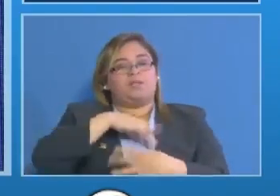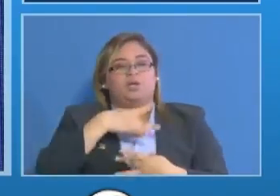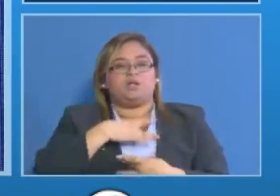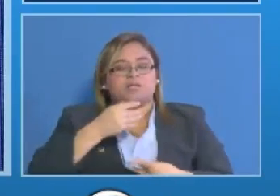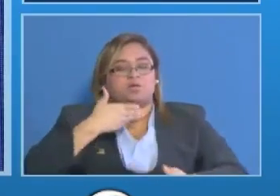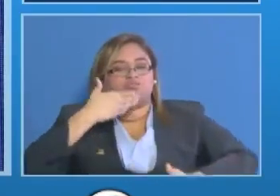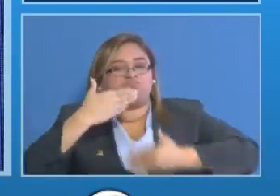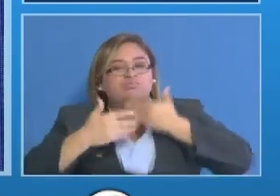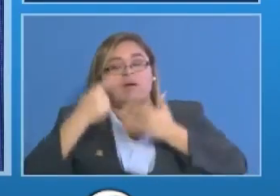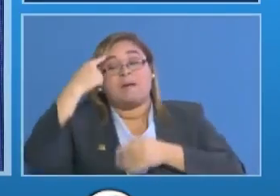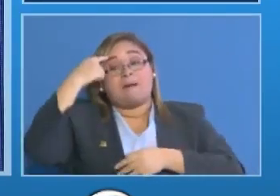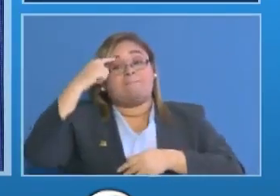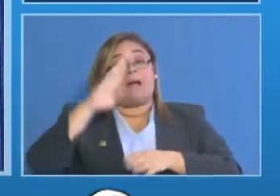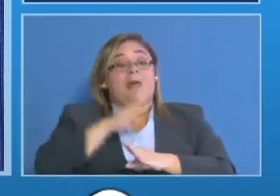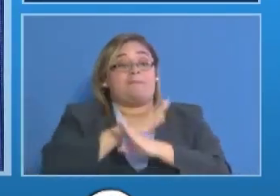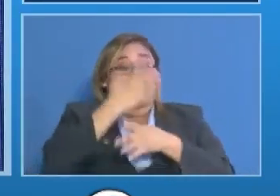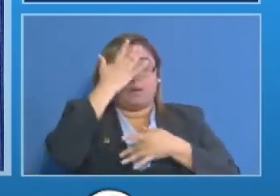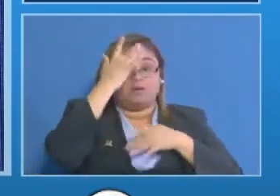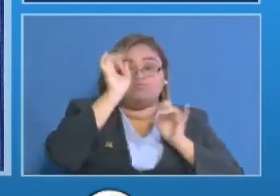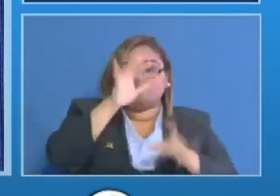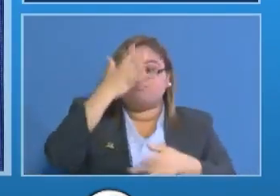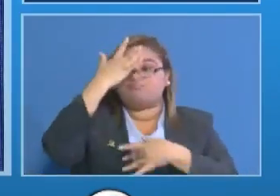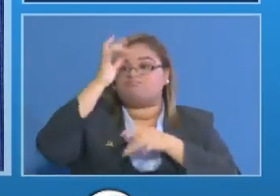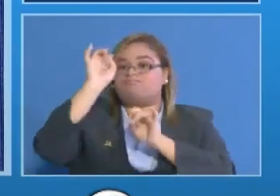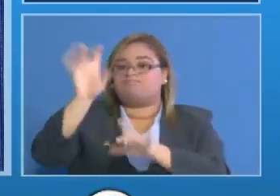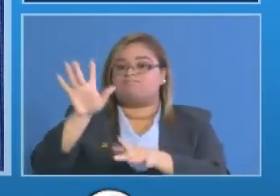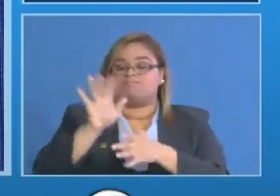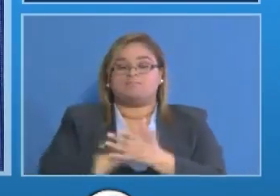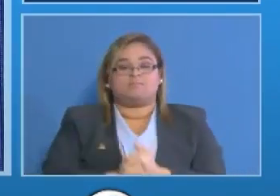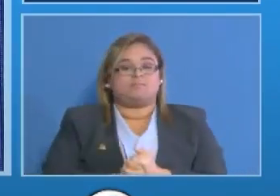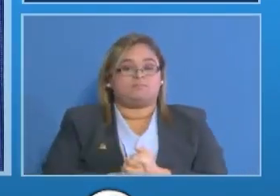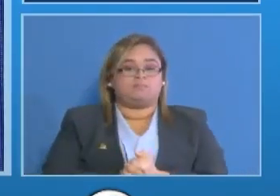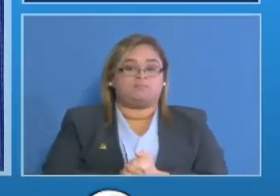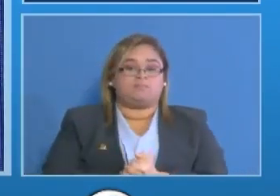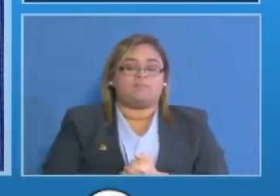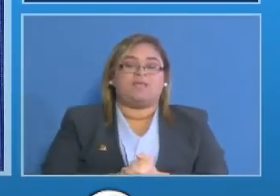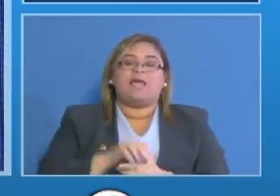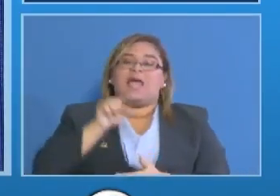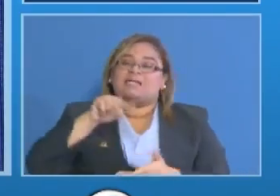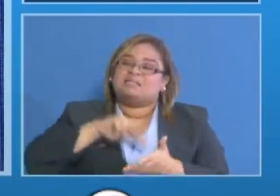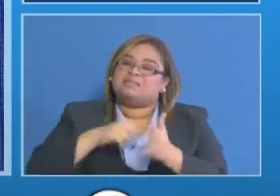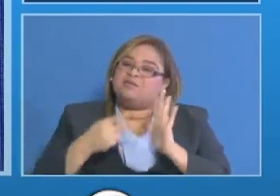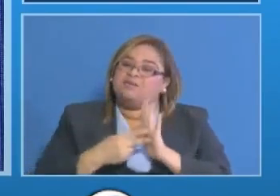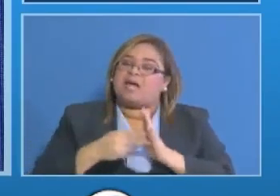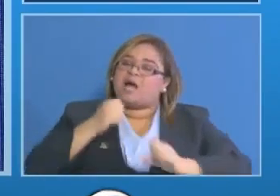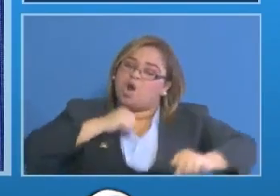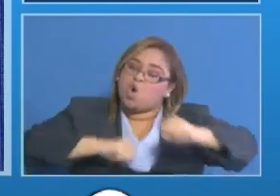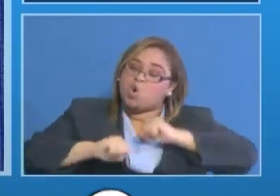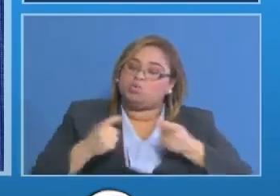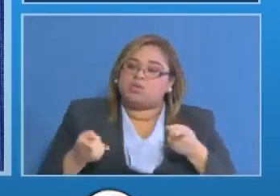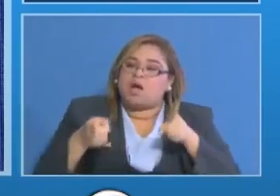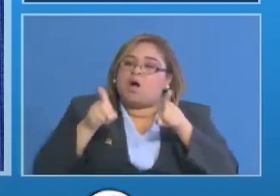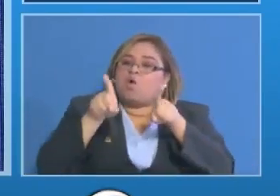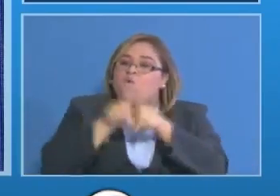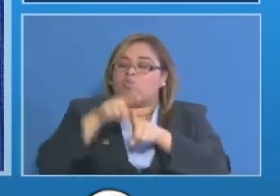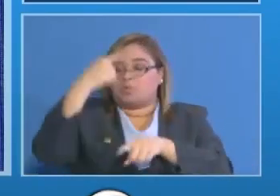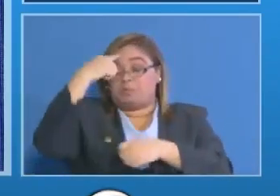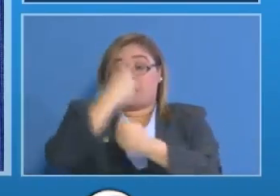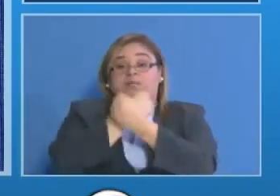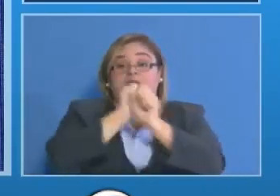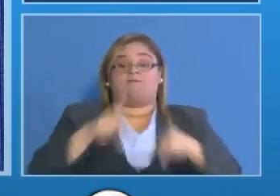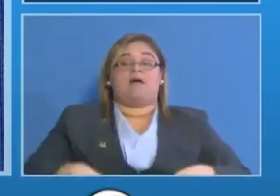prolifere el virus COVID-19 se trata de luchar juntos preservar la vida de todos